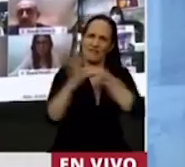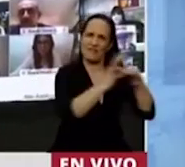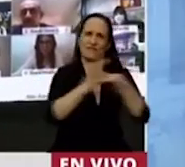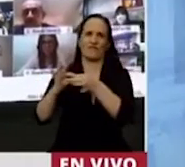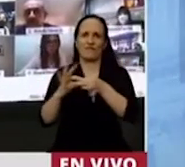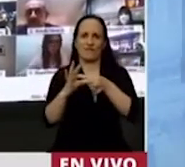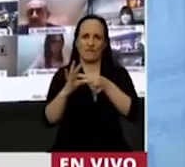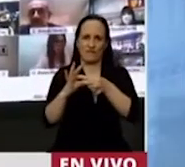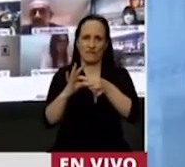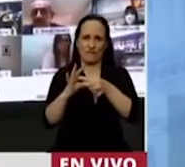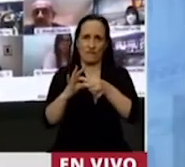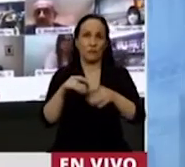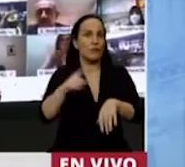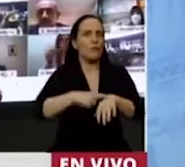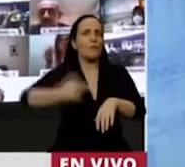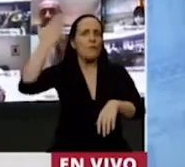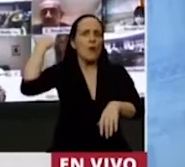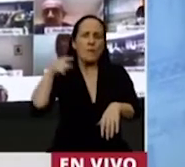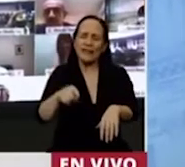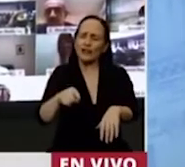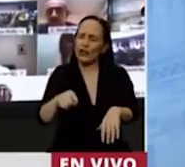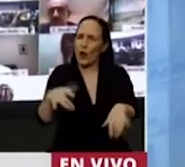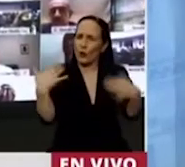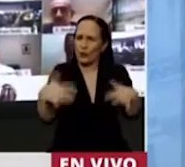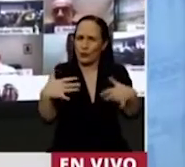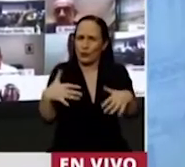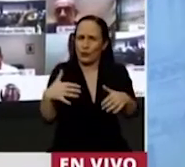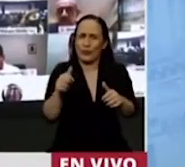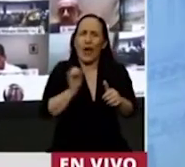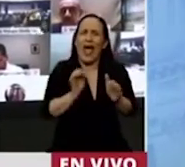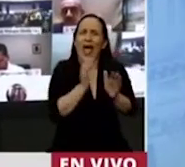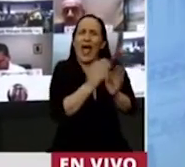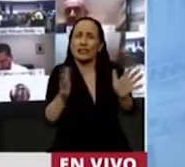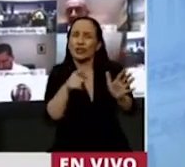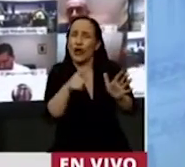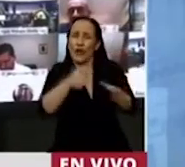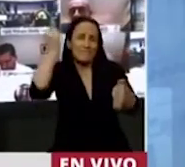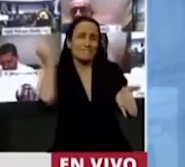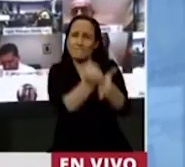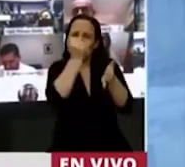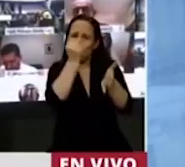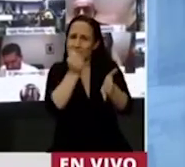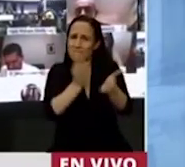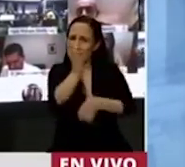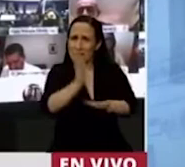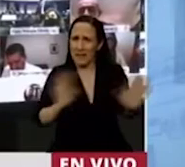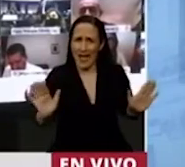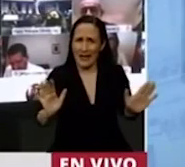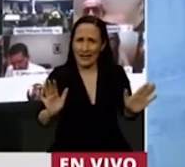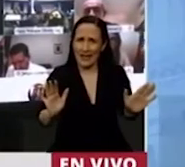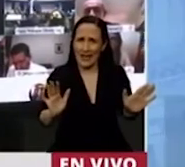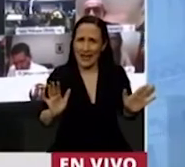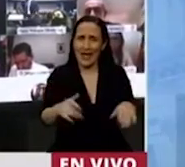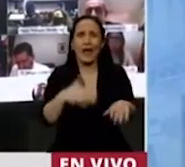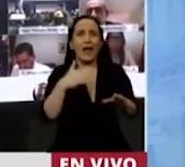Enorme, en un momento que pasó en la historia, que inclusive después de los acuerdos